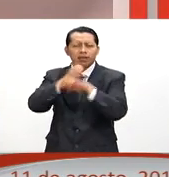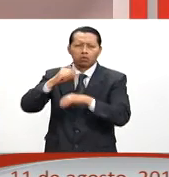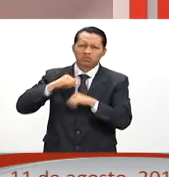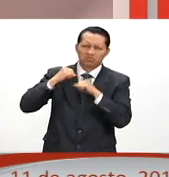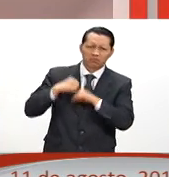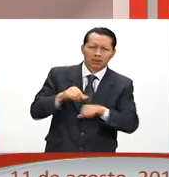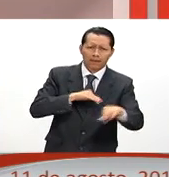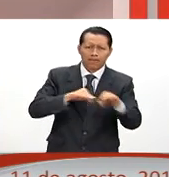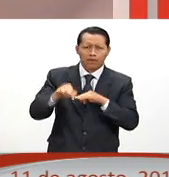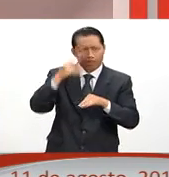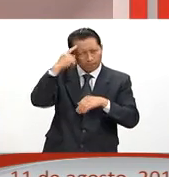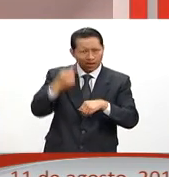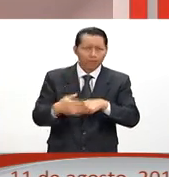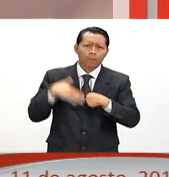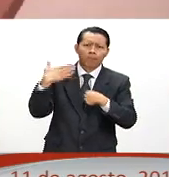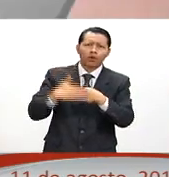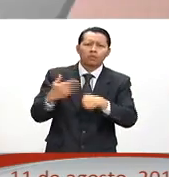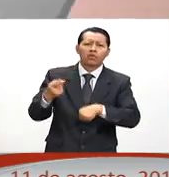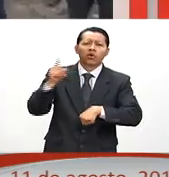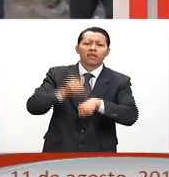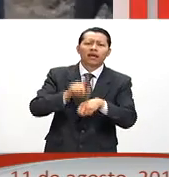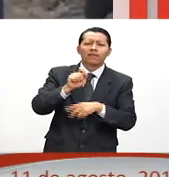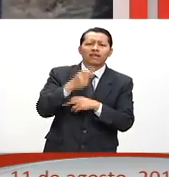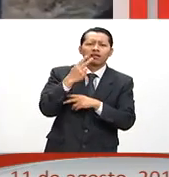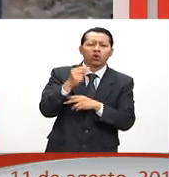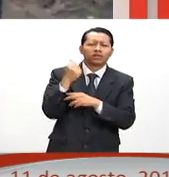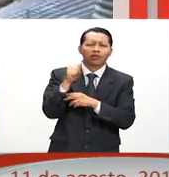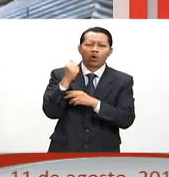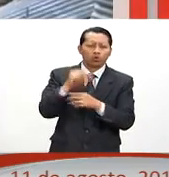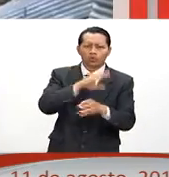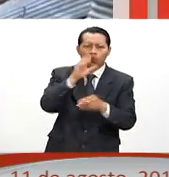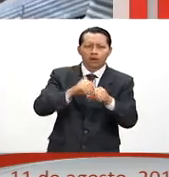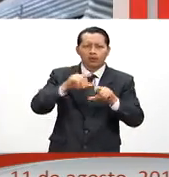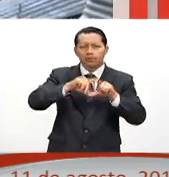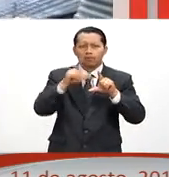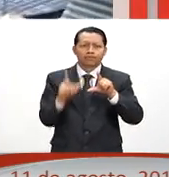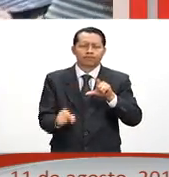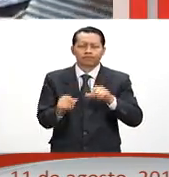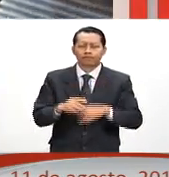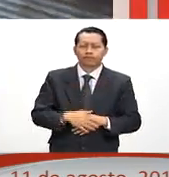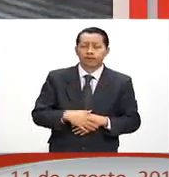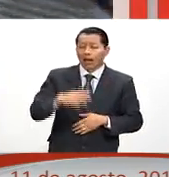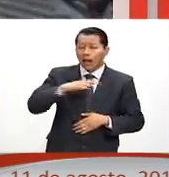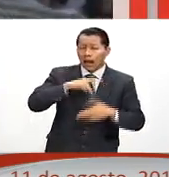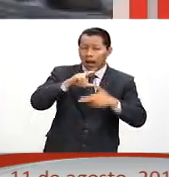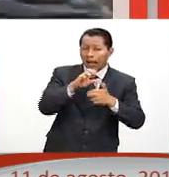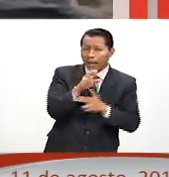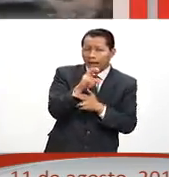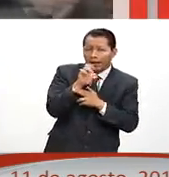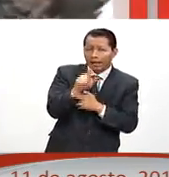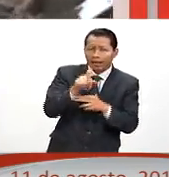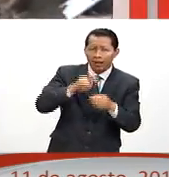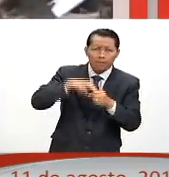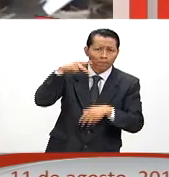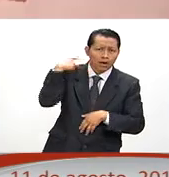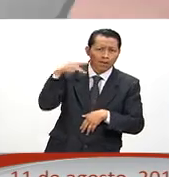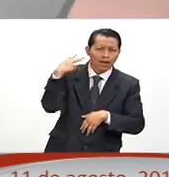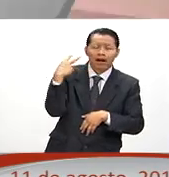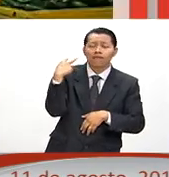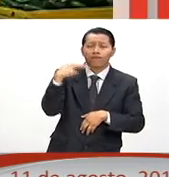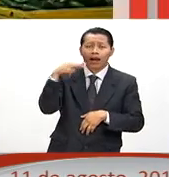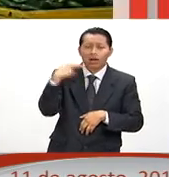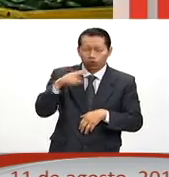ciclo escolar el día 22 de agosto en todo el país. Se eleva a 51 número de muertos por el paso de Errol en Puebla y Veracruz.